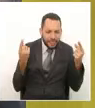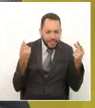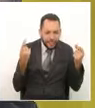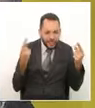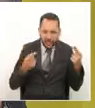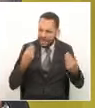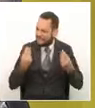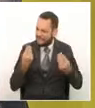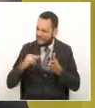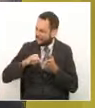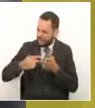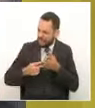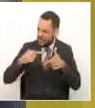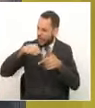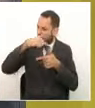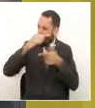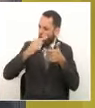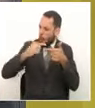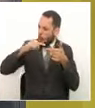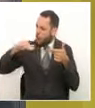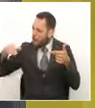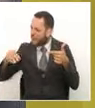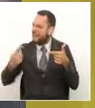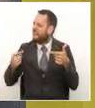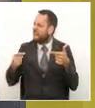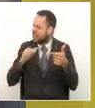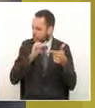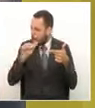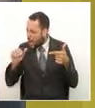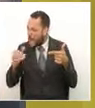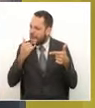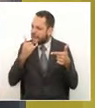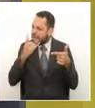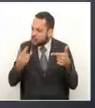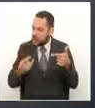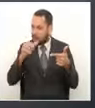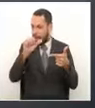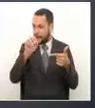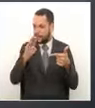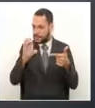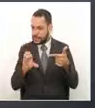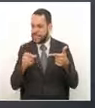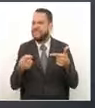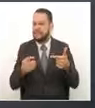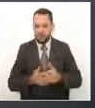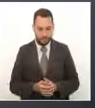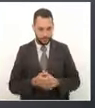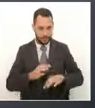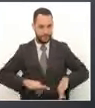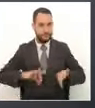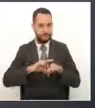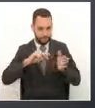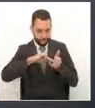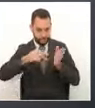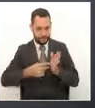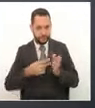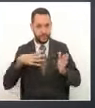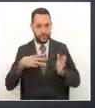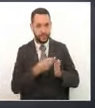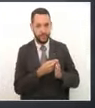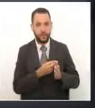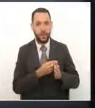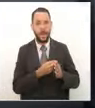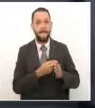el aplanamiento de la curva, hagamos una breve pedagogía, el ABC del proceso. Listo, el aplanamiento de la curva, ¿qué significa? Que tenemos casos